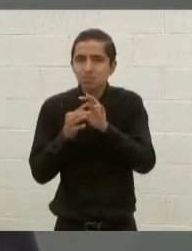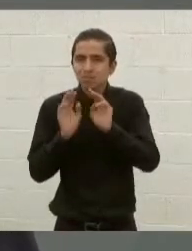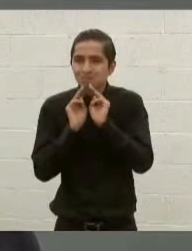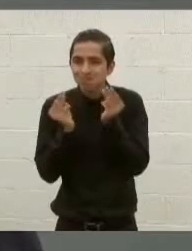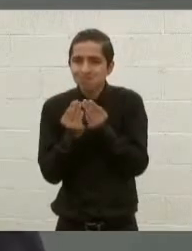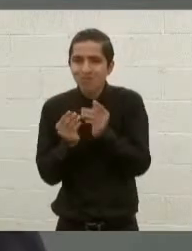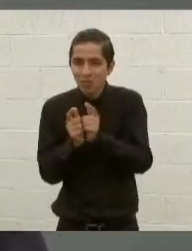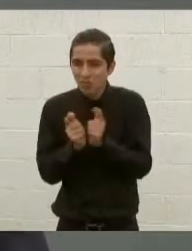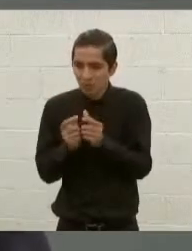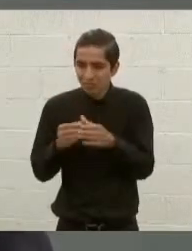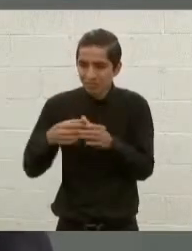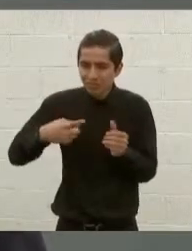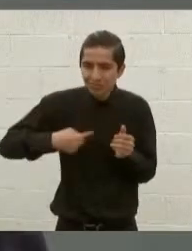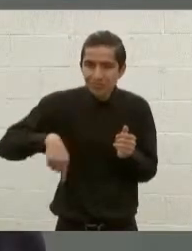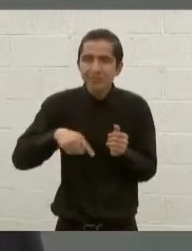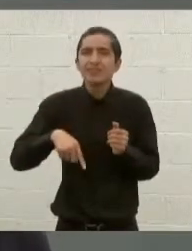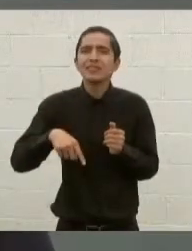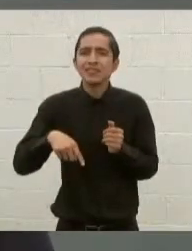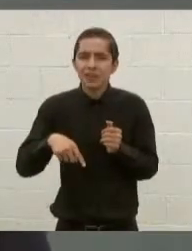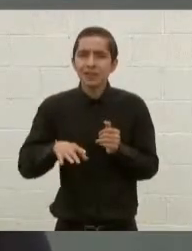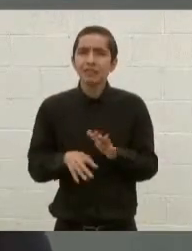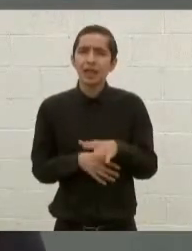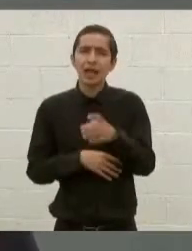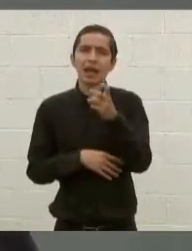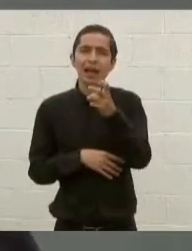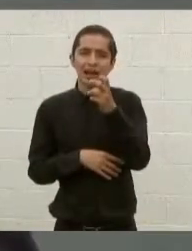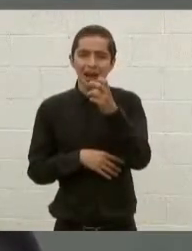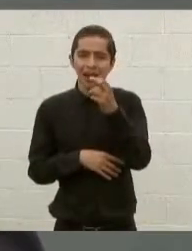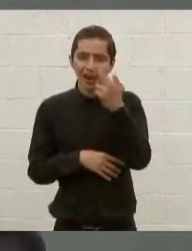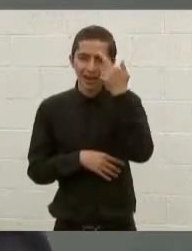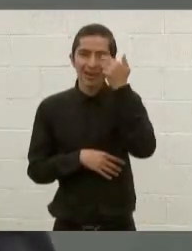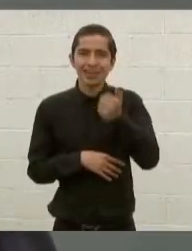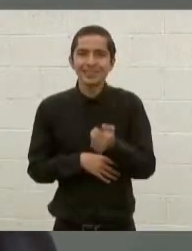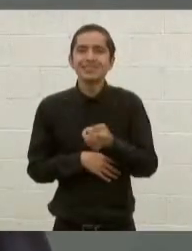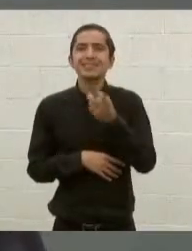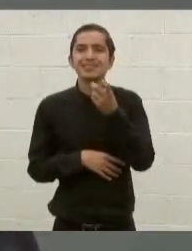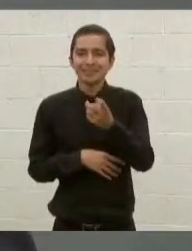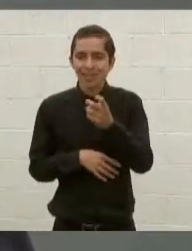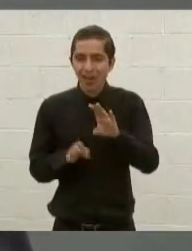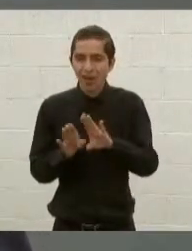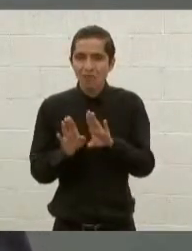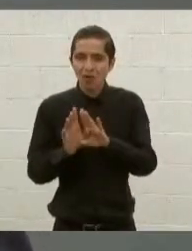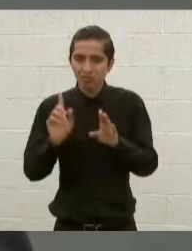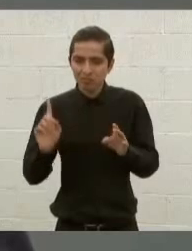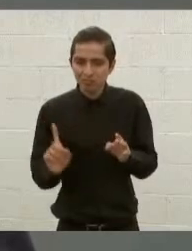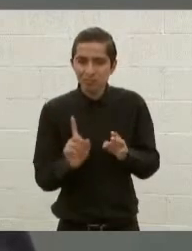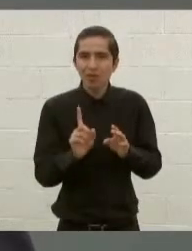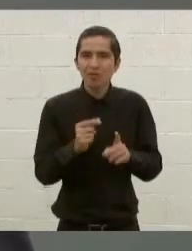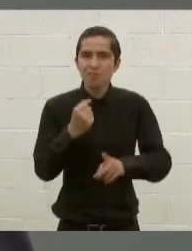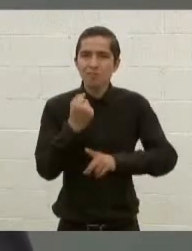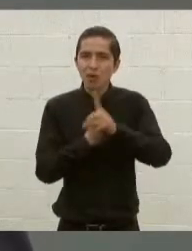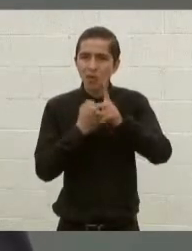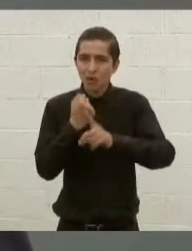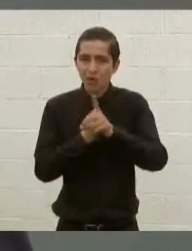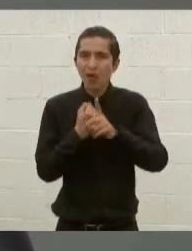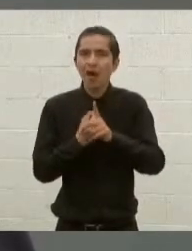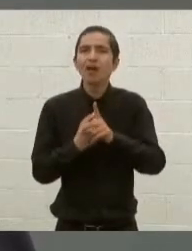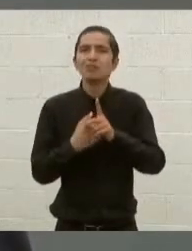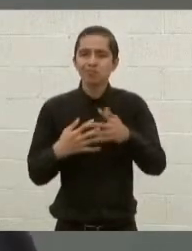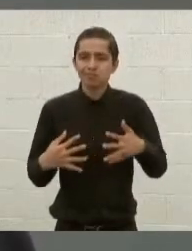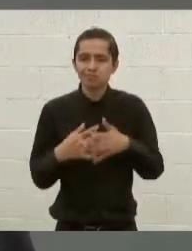criminales y es en razón de ello que entran en conflicto y en